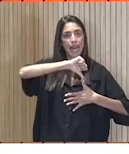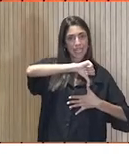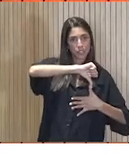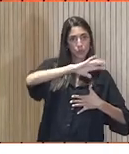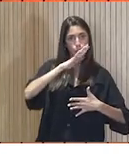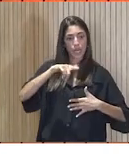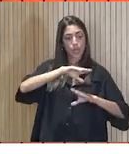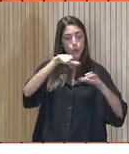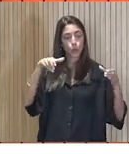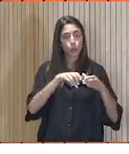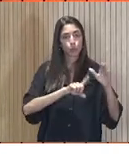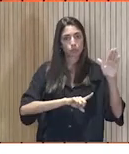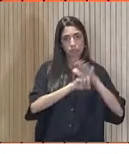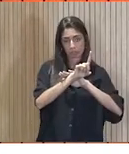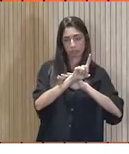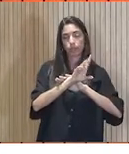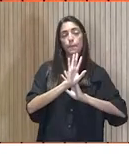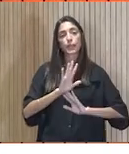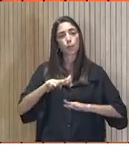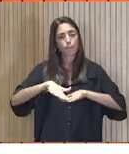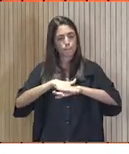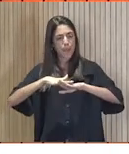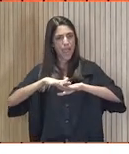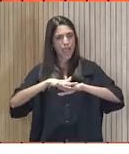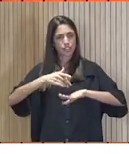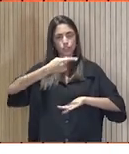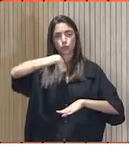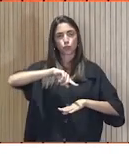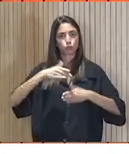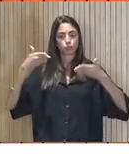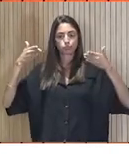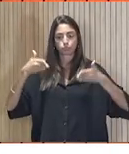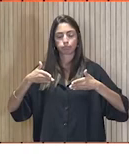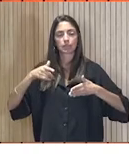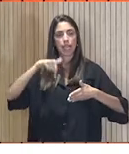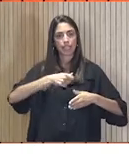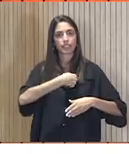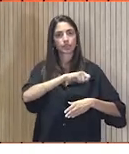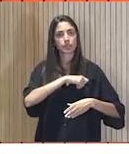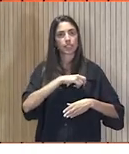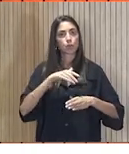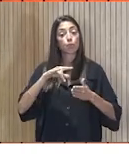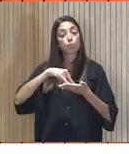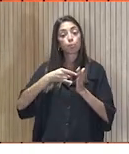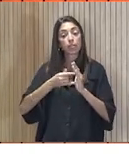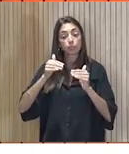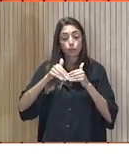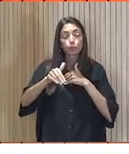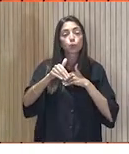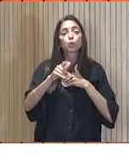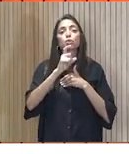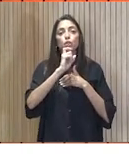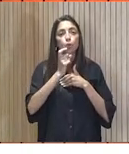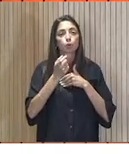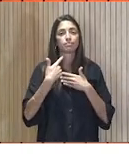el grupo desarrolla sus actividades. Pero vamos, básicamente estamos orientados en nuestro país. ¿Y planes de futuro? Los planes de futuro es,